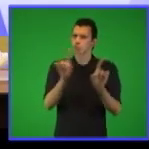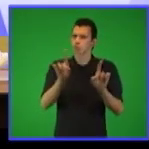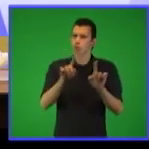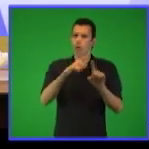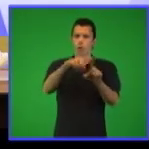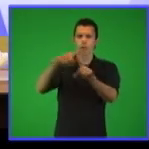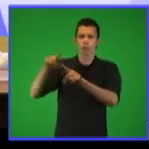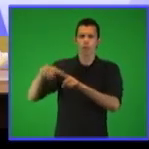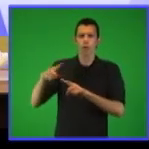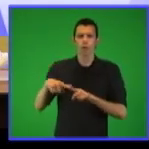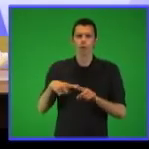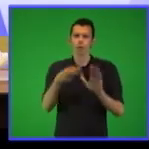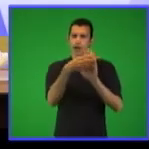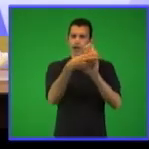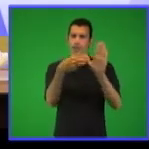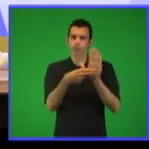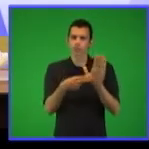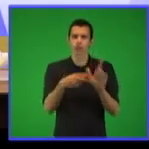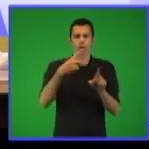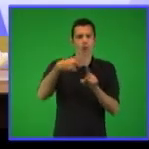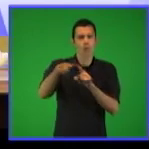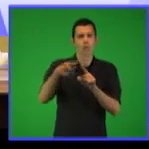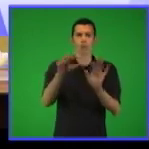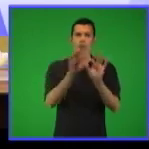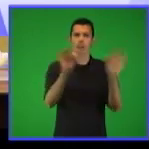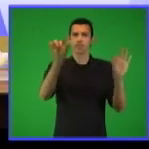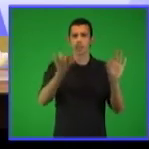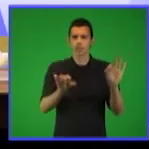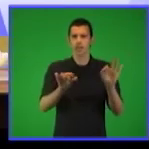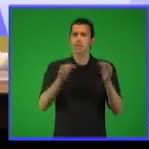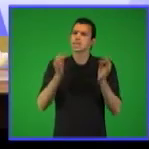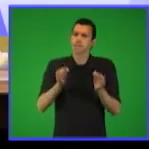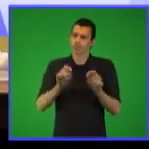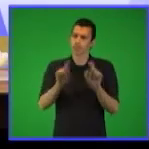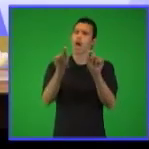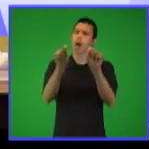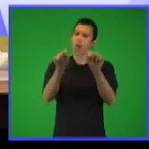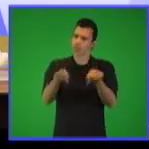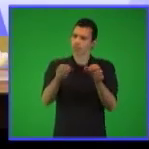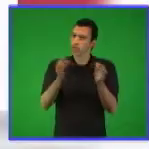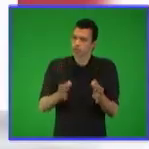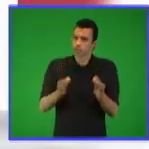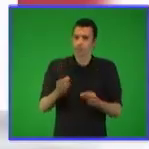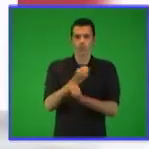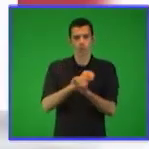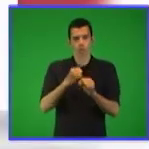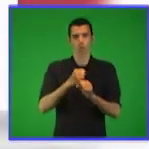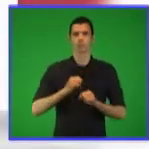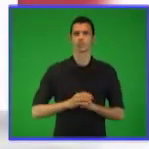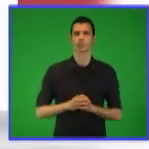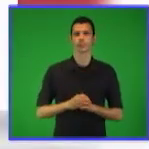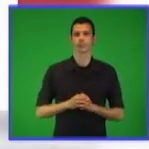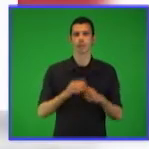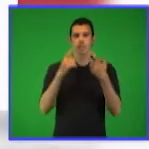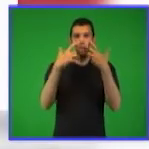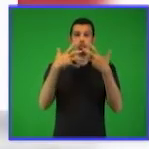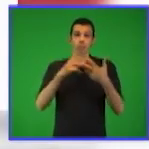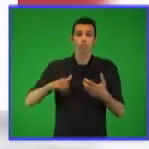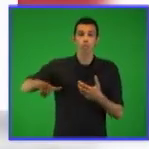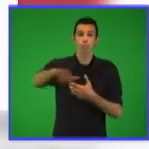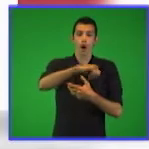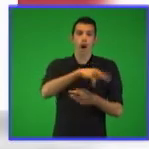presente en cada uno de los temas que vamos a tratar. Empecemos por los problemas